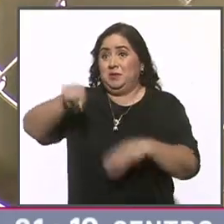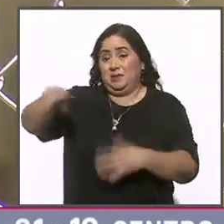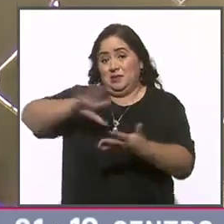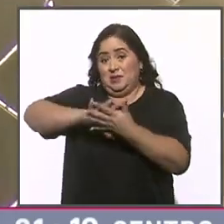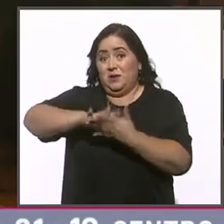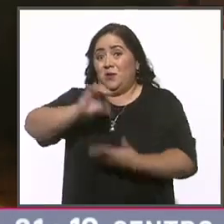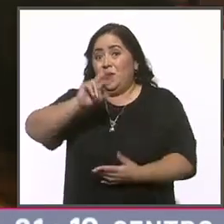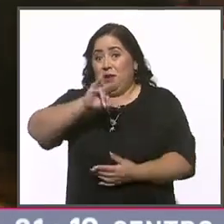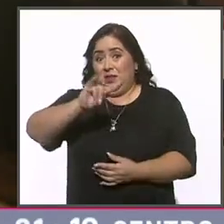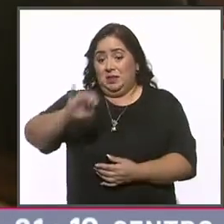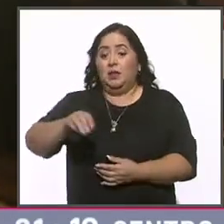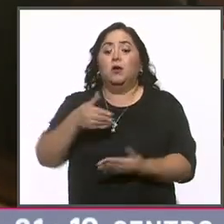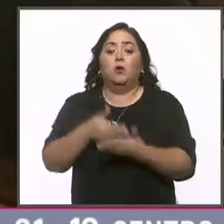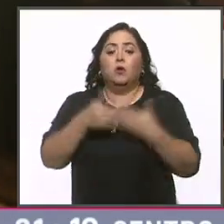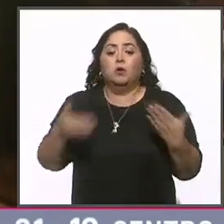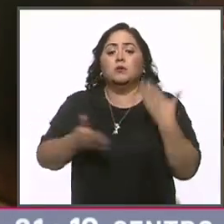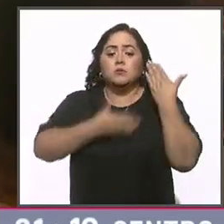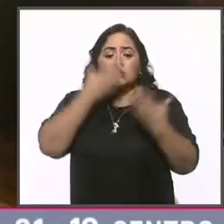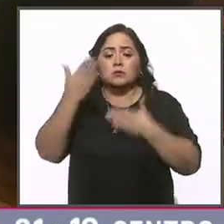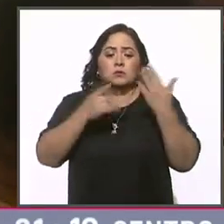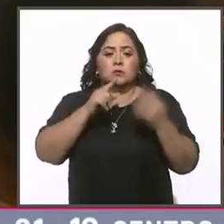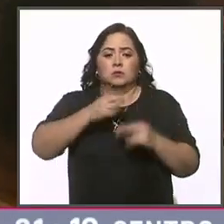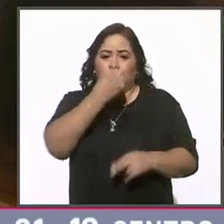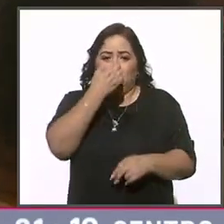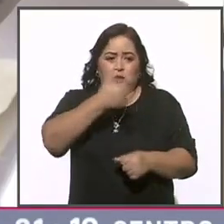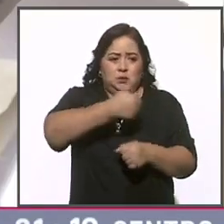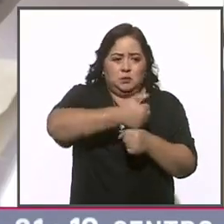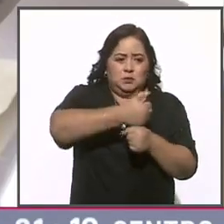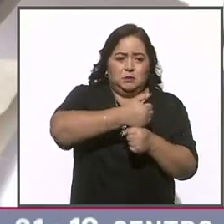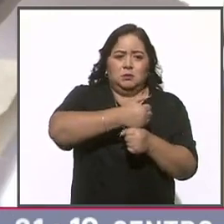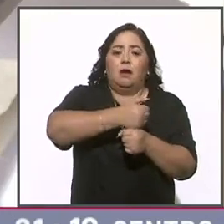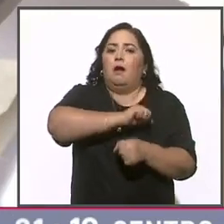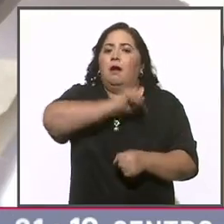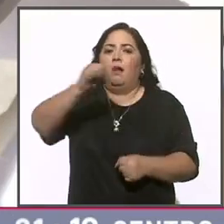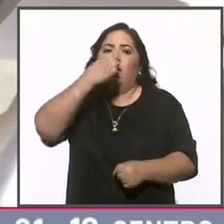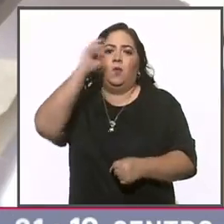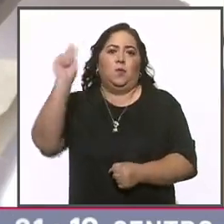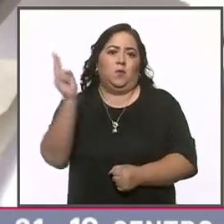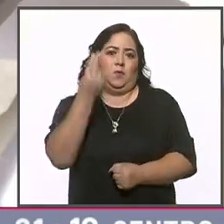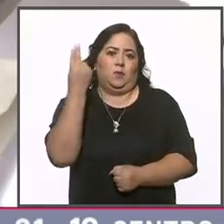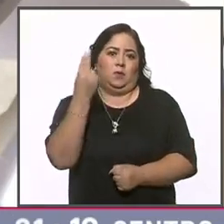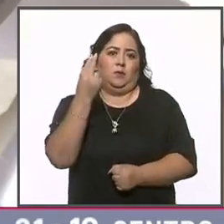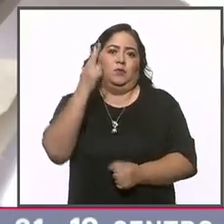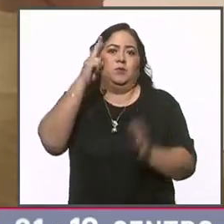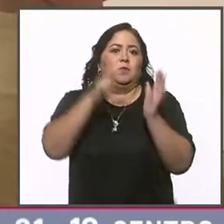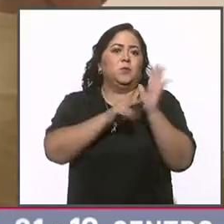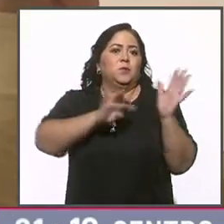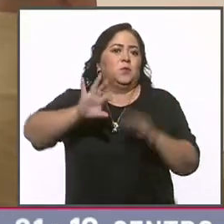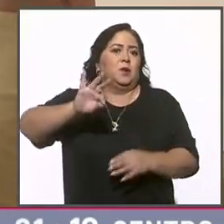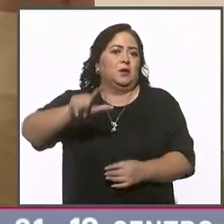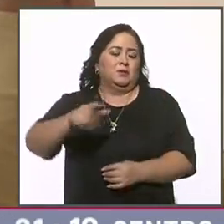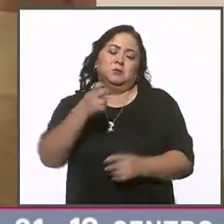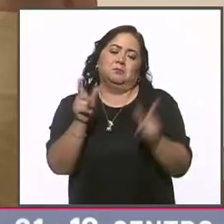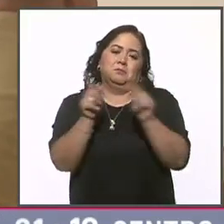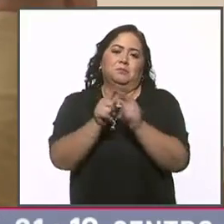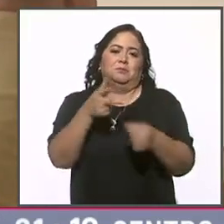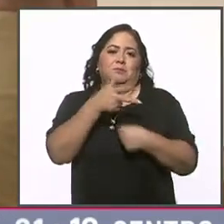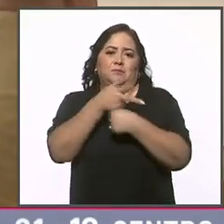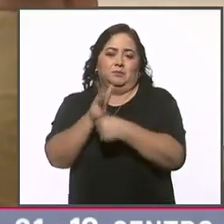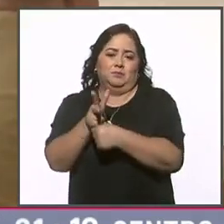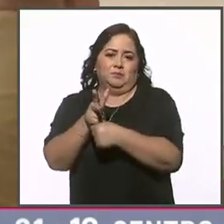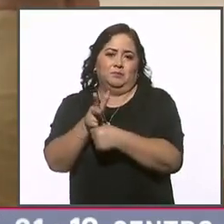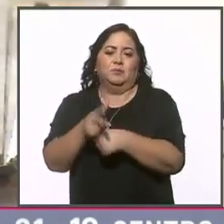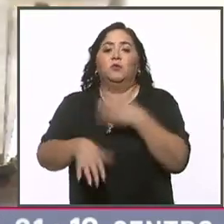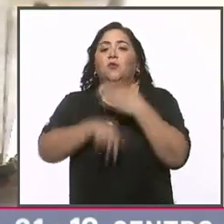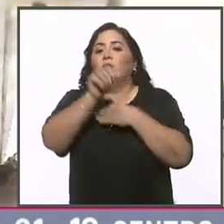en el Reclusorio Oriente, actualmente estudian desde nivel básico hasta superior 2.749 reclusos. Con imágenes de Dante Gutiérrez